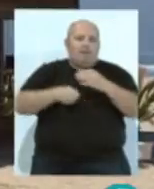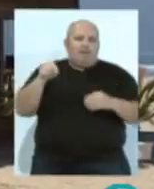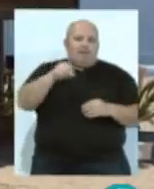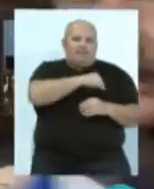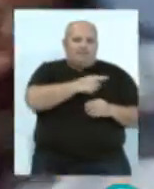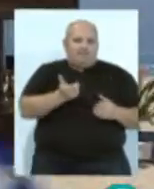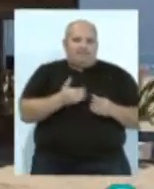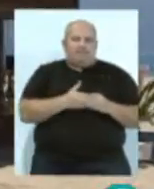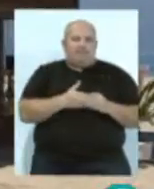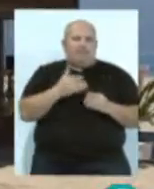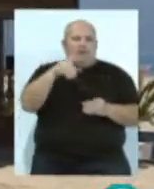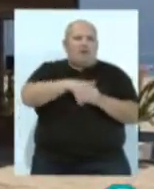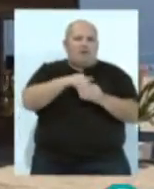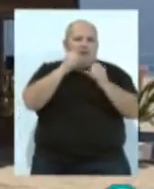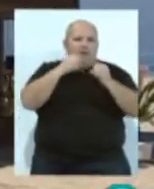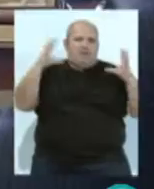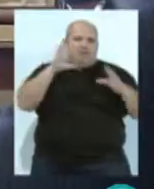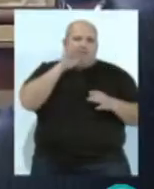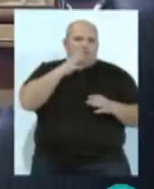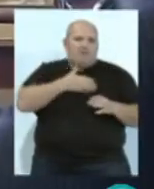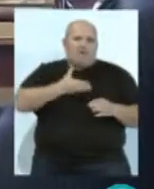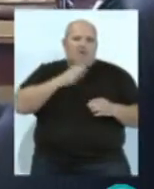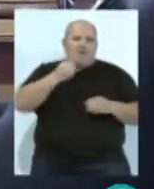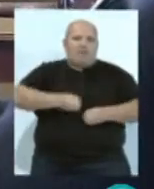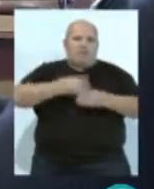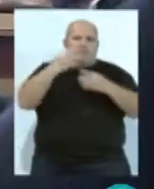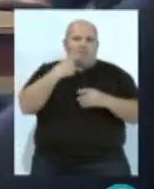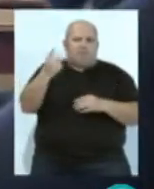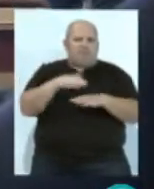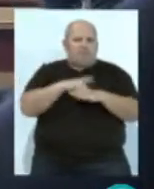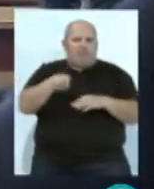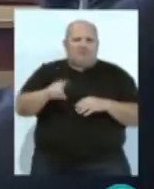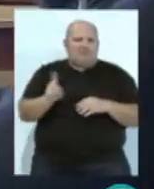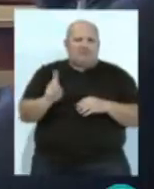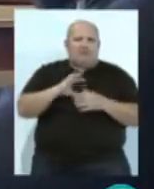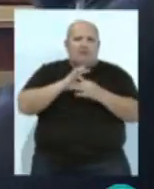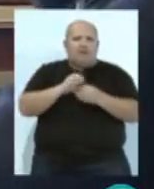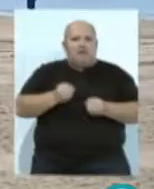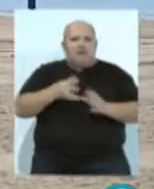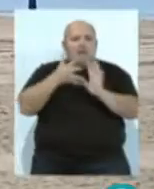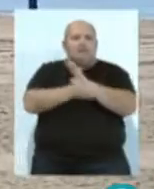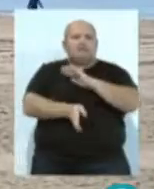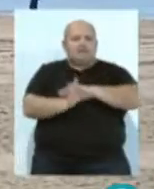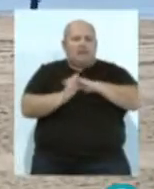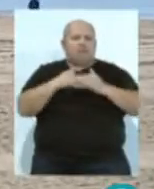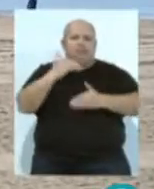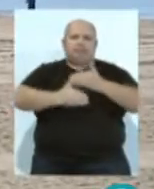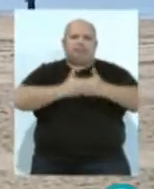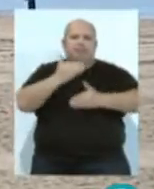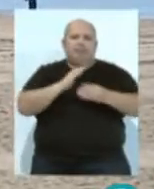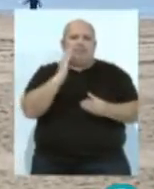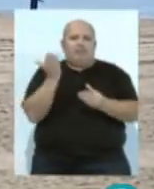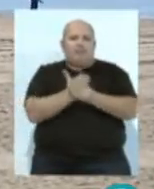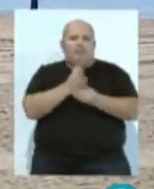chiringuitos. Un argumento rechazado por el concejal de urbanismo que, a pregunta de los medios, ha explicado que sigue su curso el